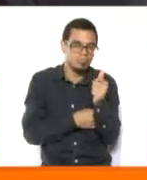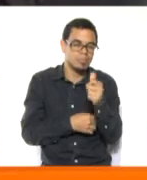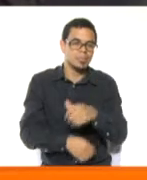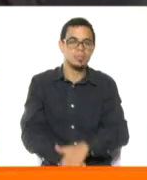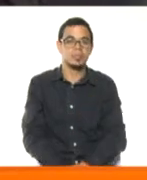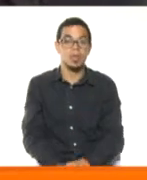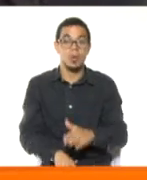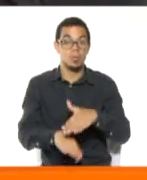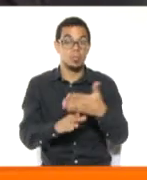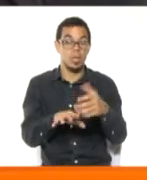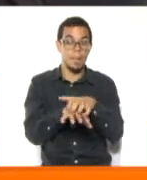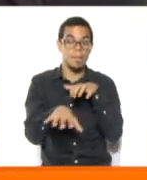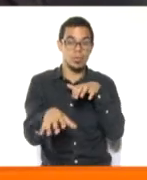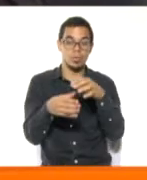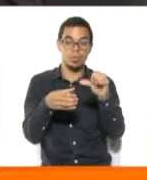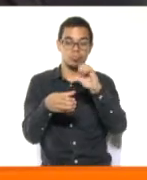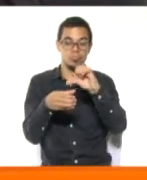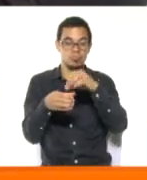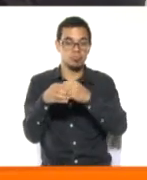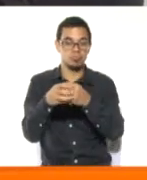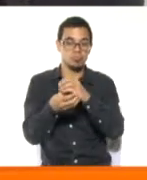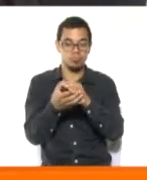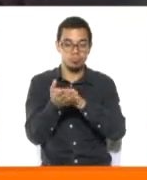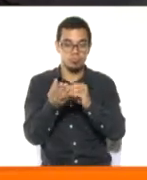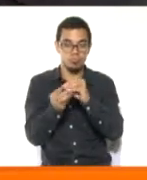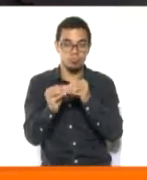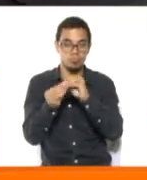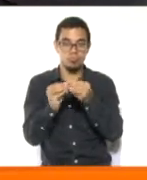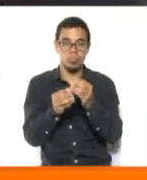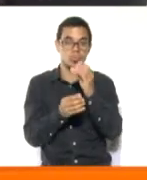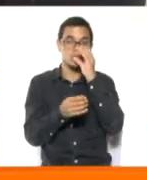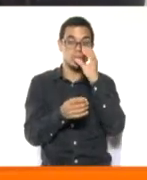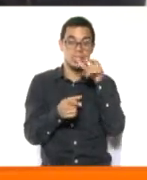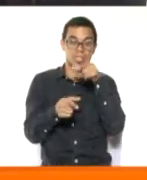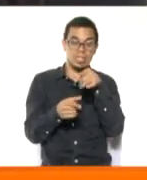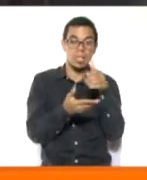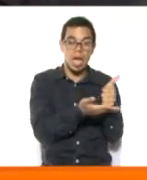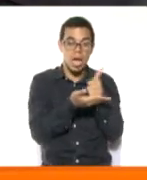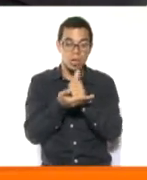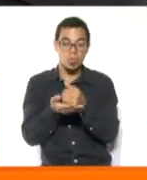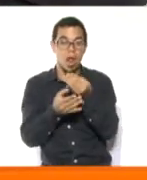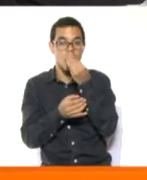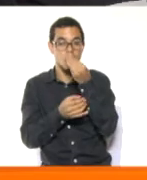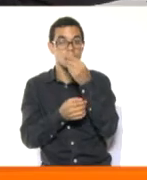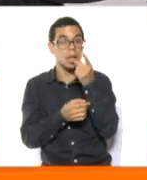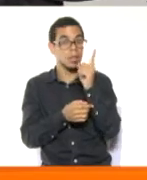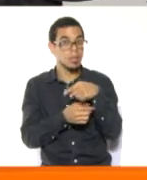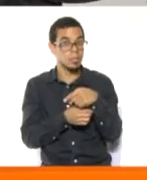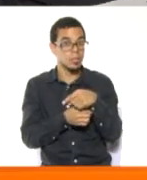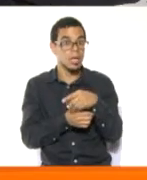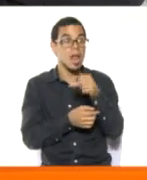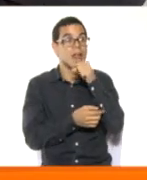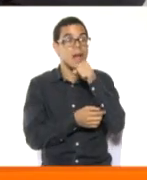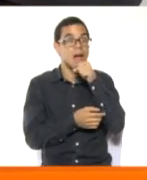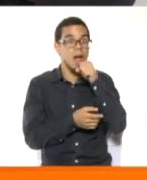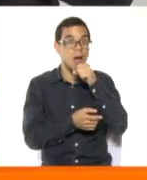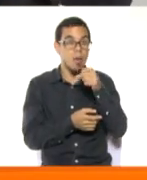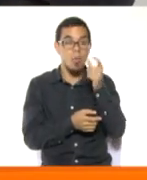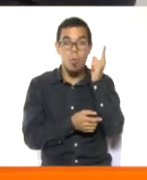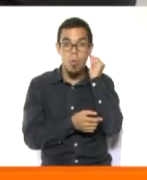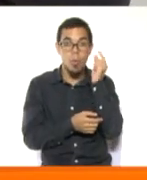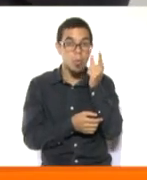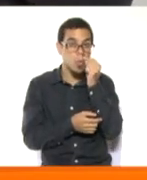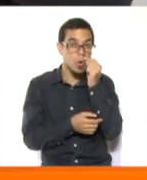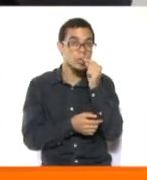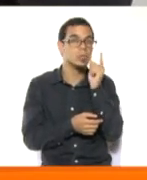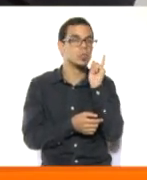infusiones son deliciosas y la podemos acompañar en las comidas. Sí, señor. Tenemos nuestros abuelitas. La mayoría tiene su